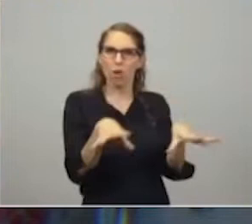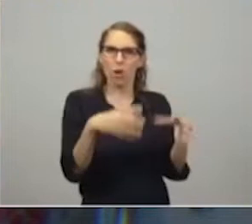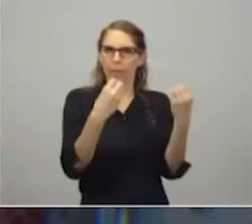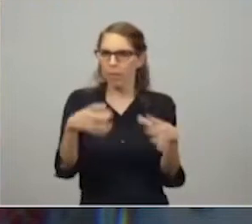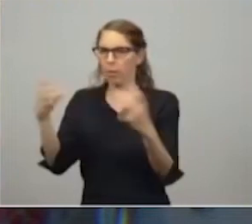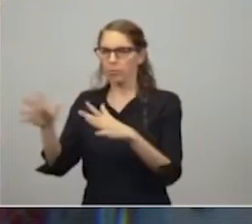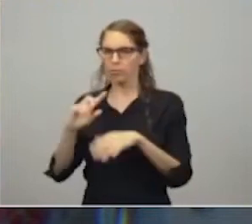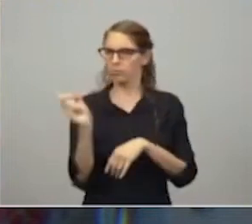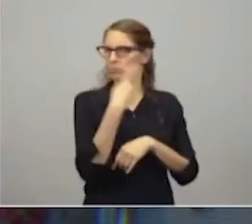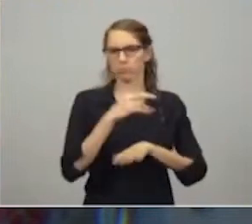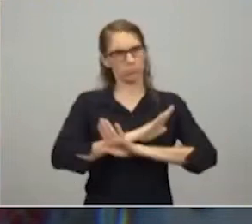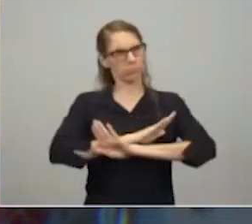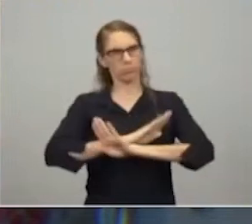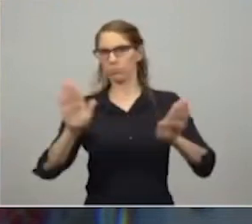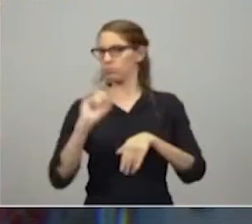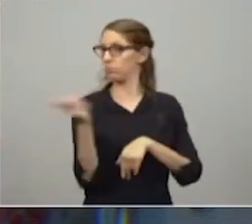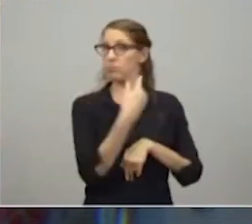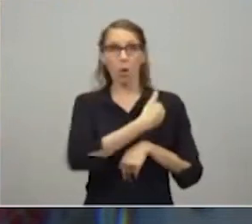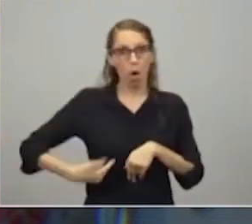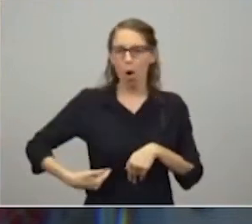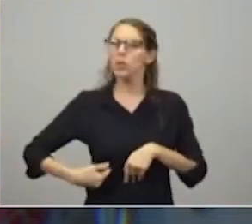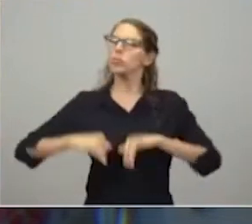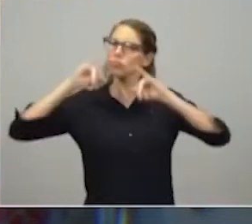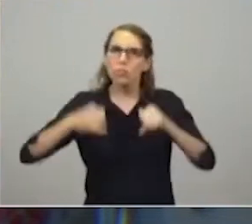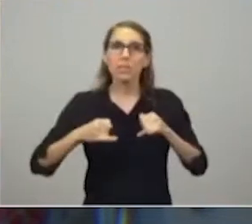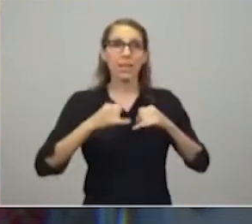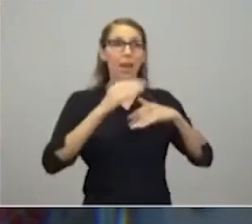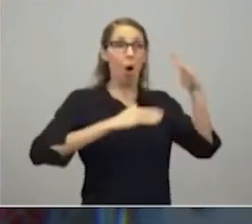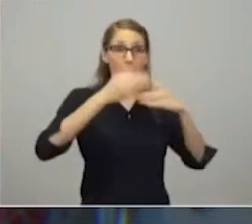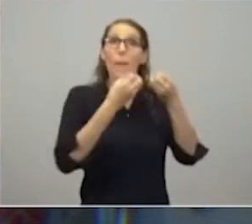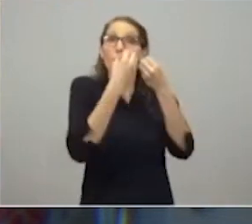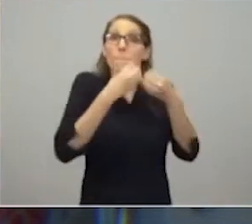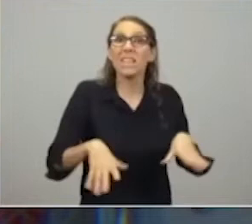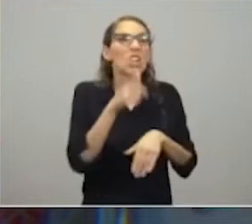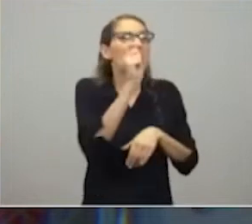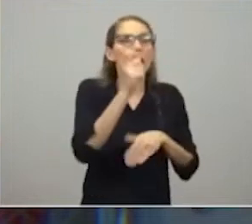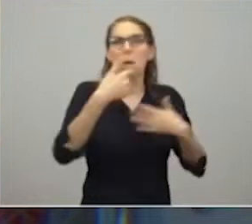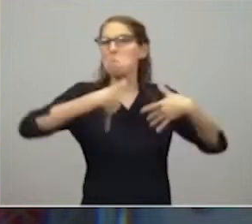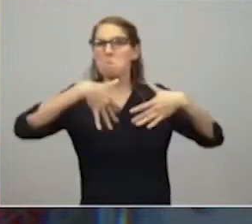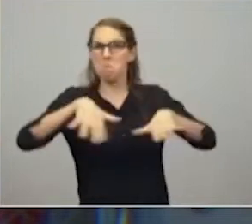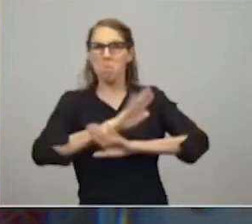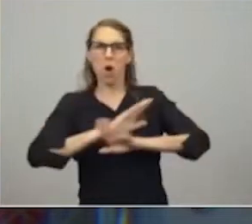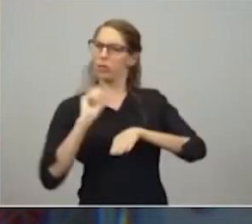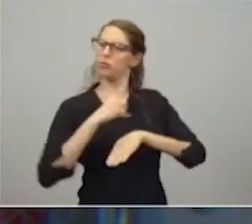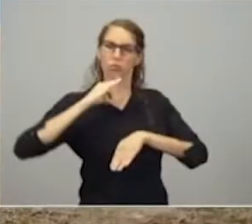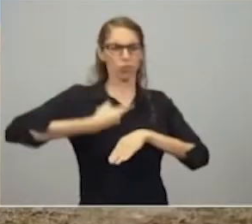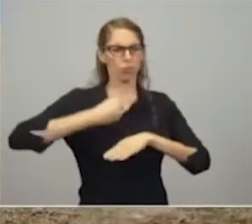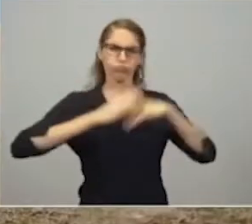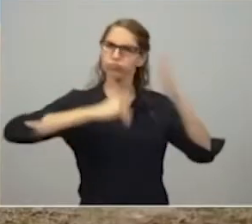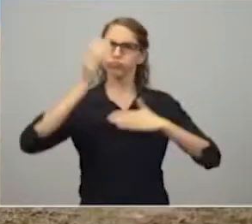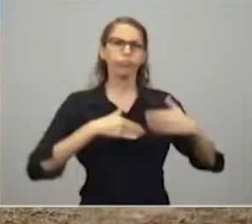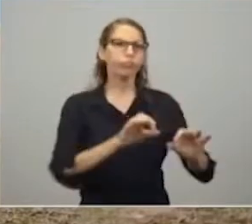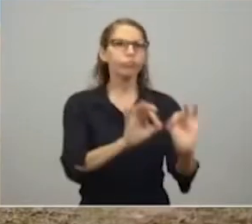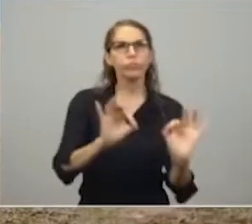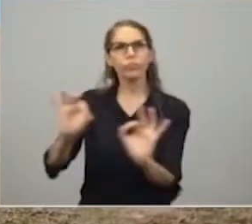dijimos que nuestro gobierno iba a terminar todas las obras, las haya empezado, quien las haya empezado. El problema